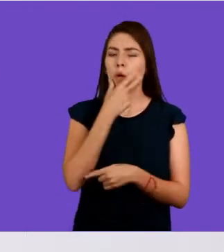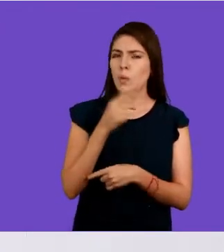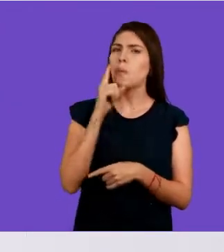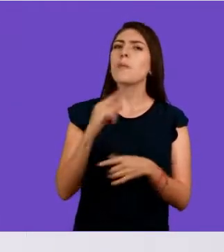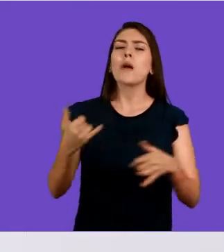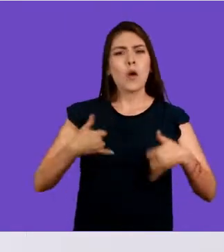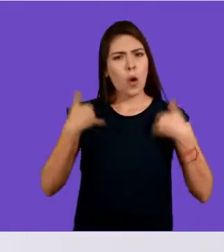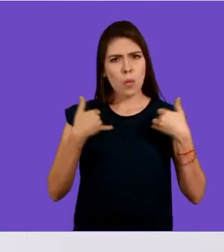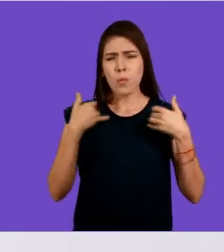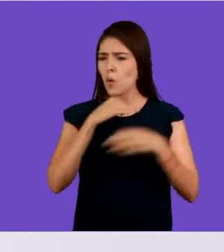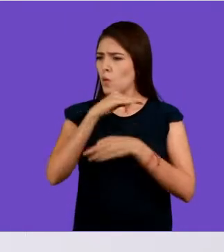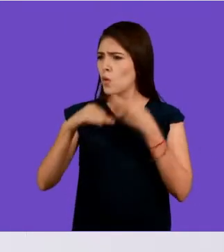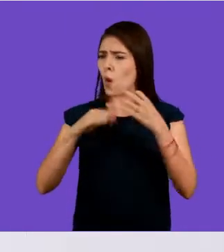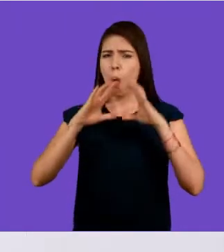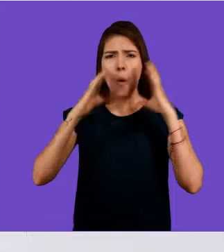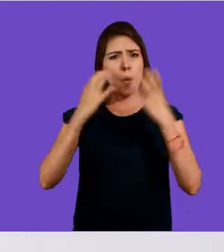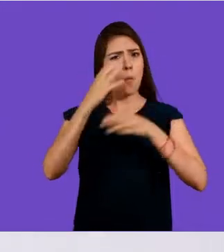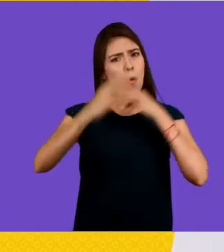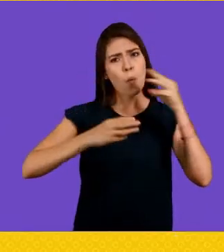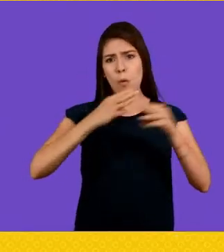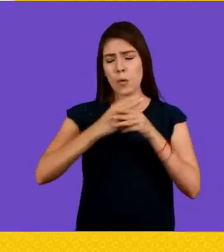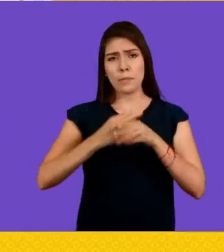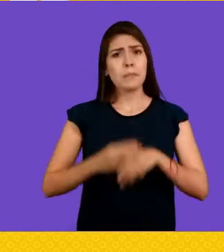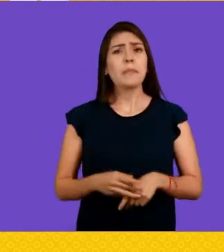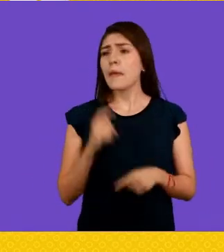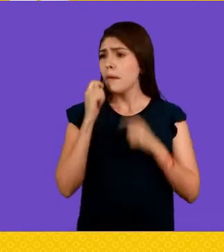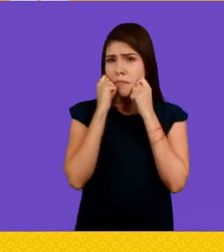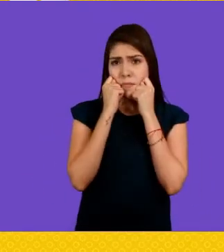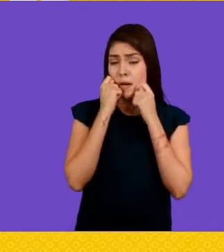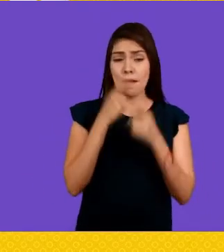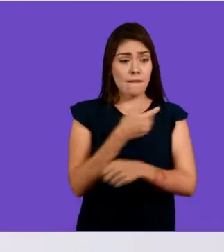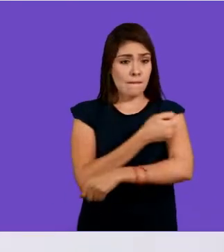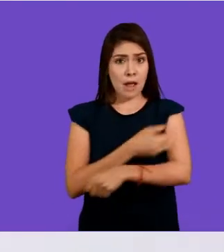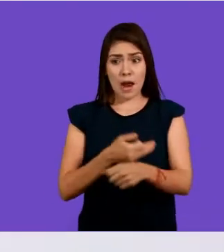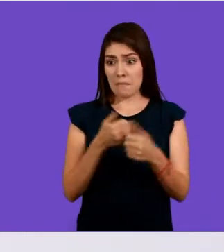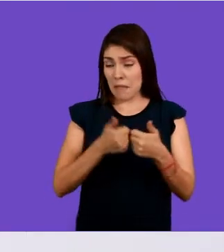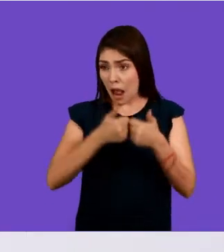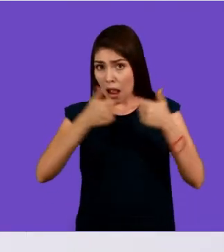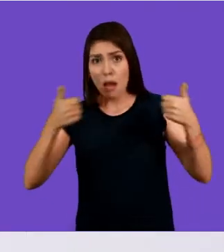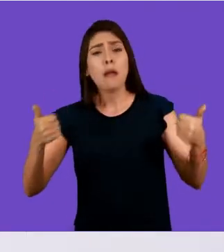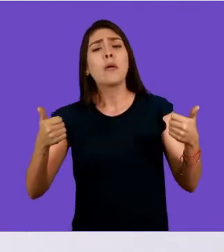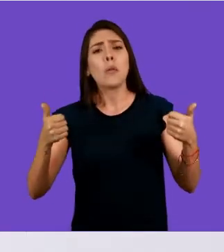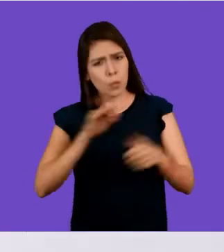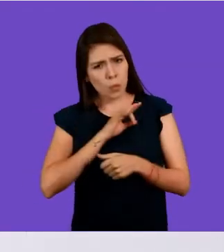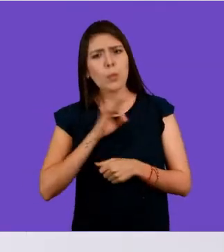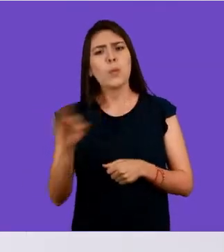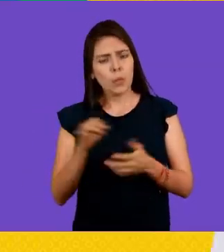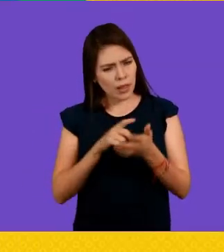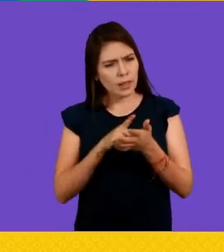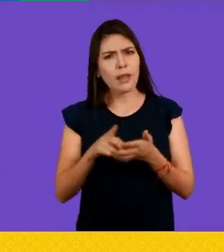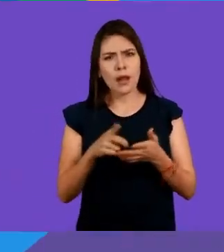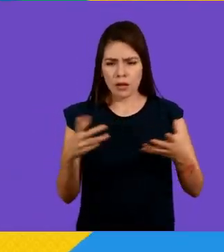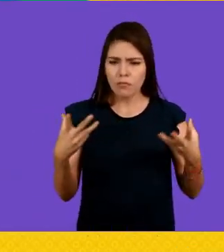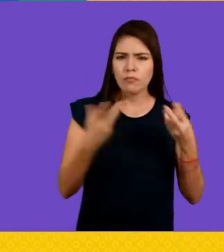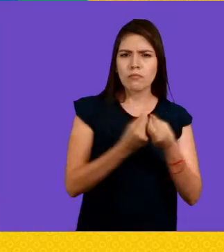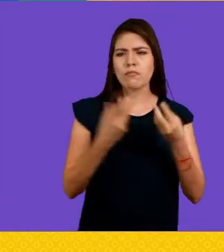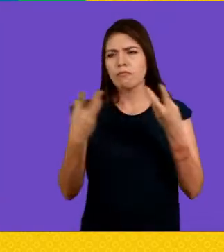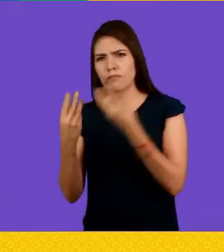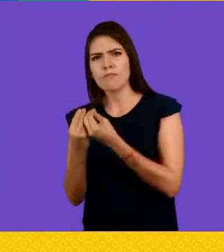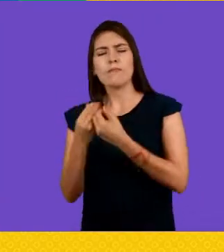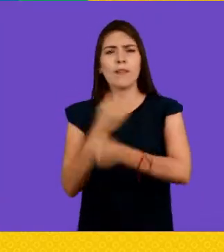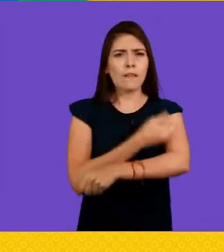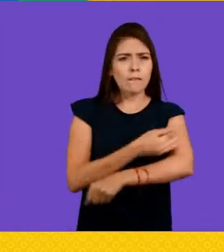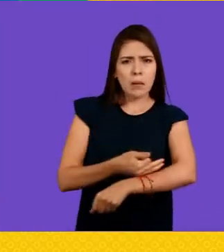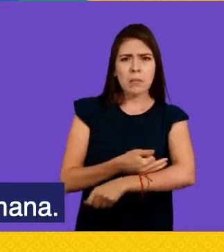adolescentes del mundo. Incluso si nuestra familia está separada, tenemos derecho a convivir con nuestros familiares